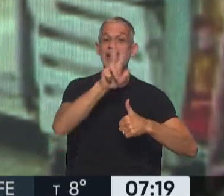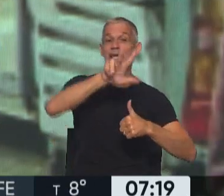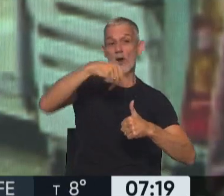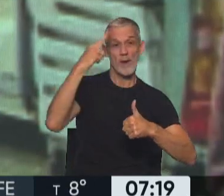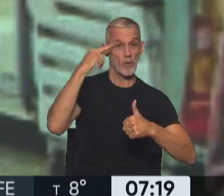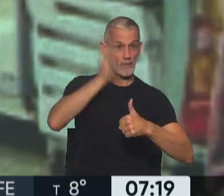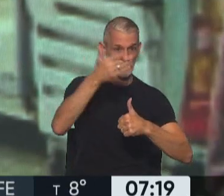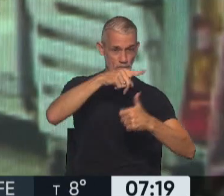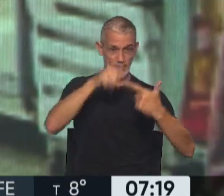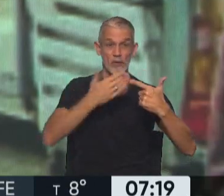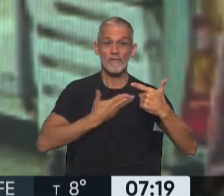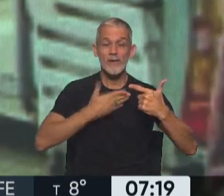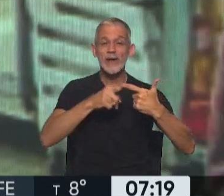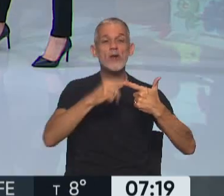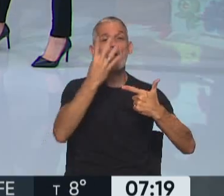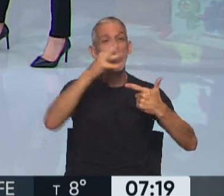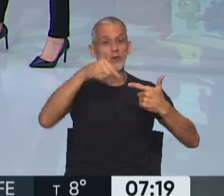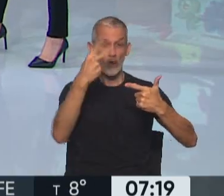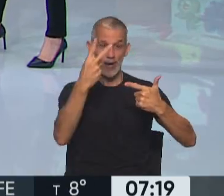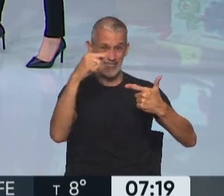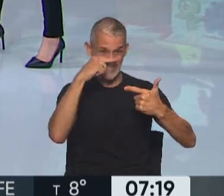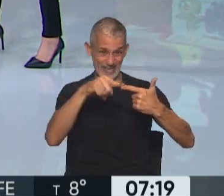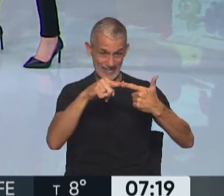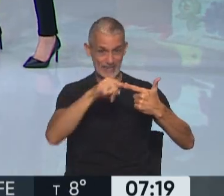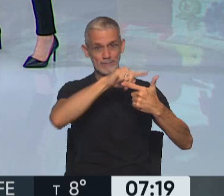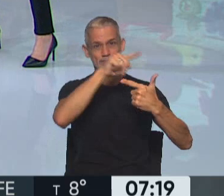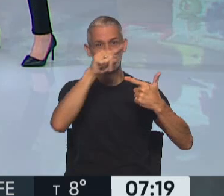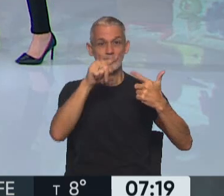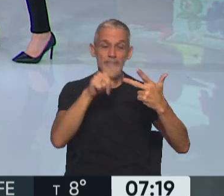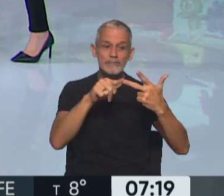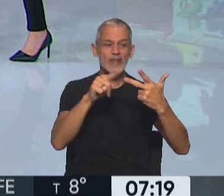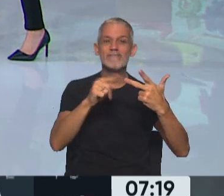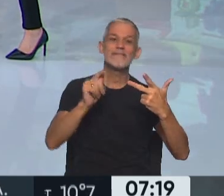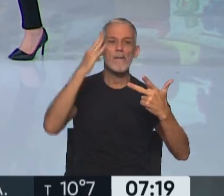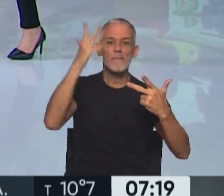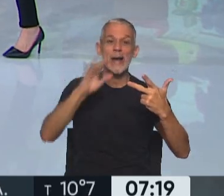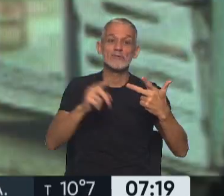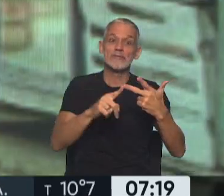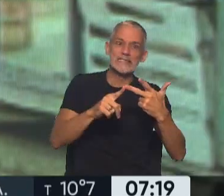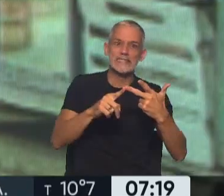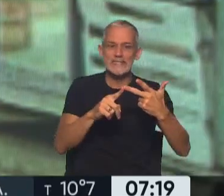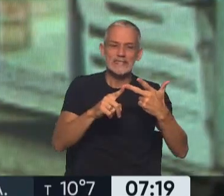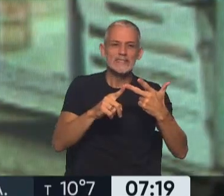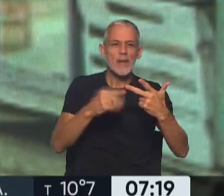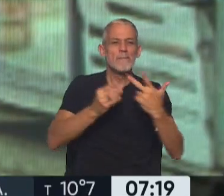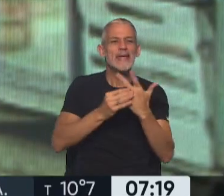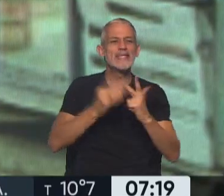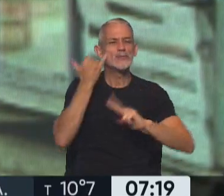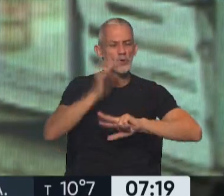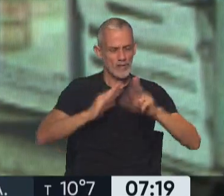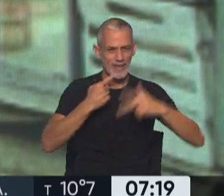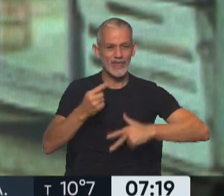,9%, febrero 4,7% y ¿qué se espera para marzo? Ya lo anticipó el ministro,